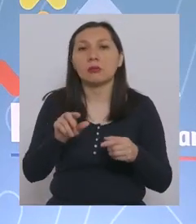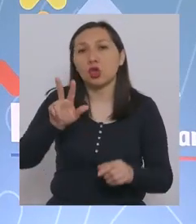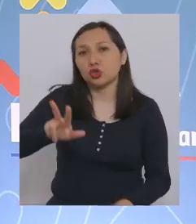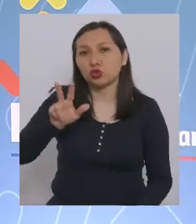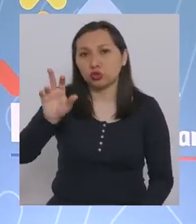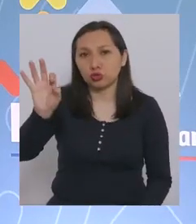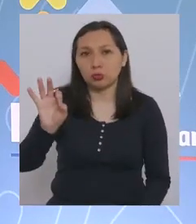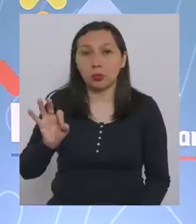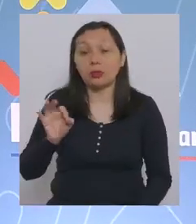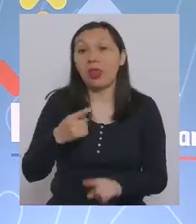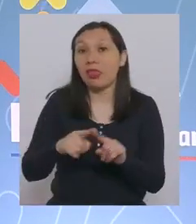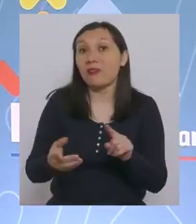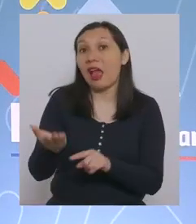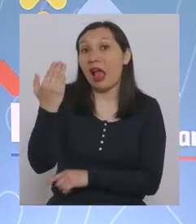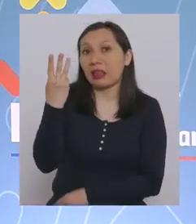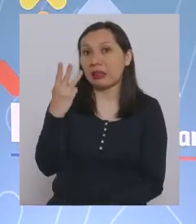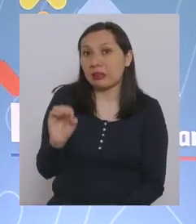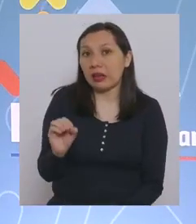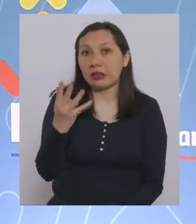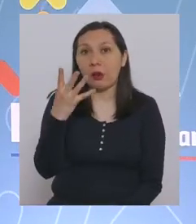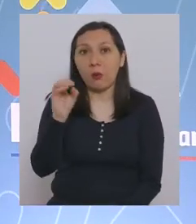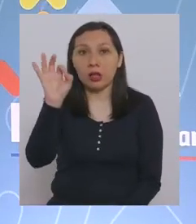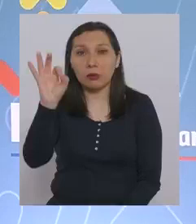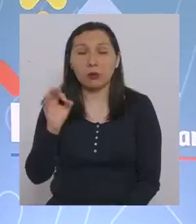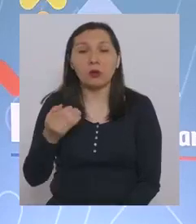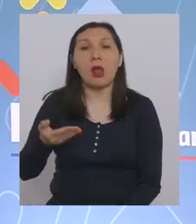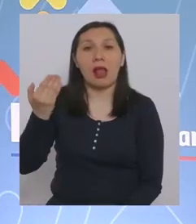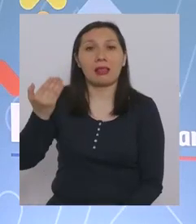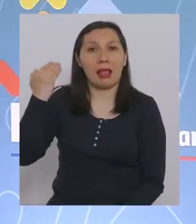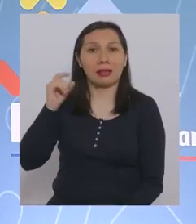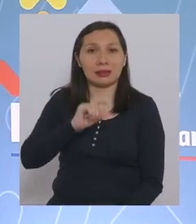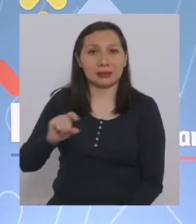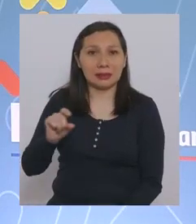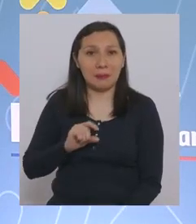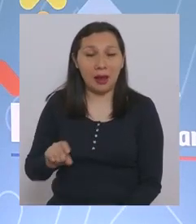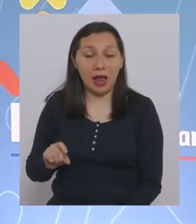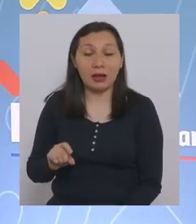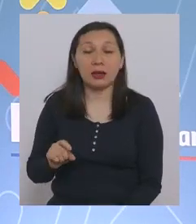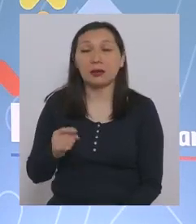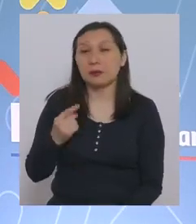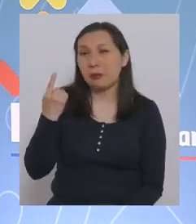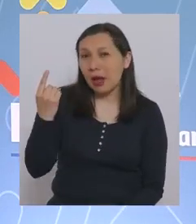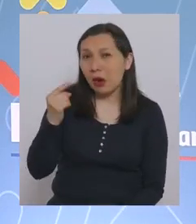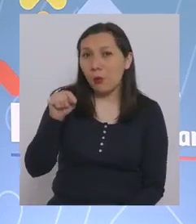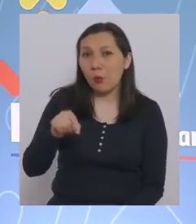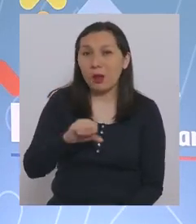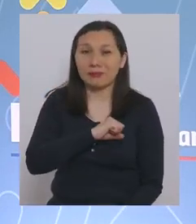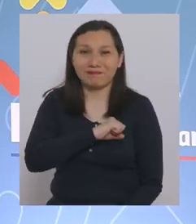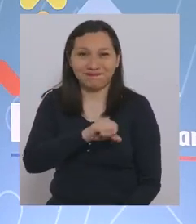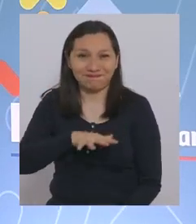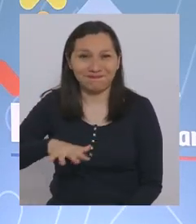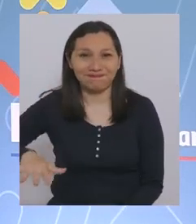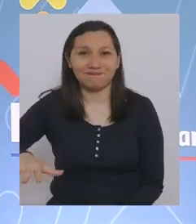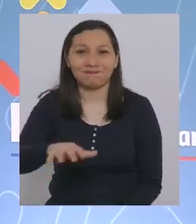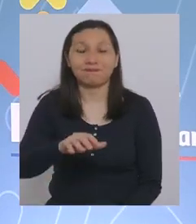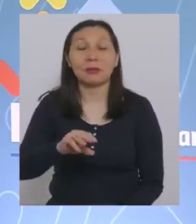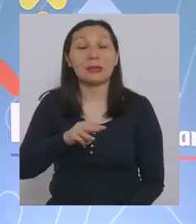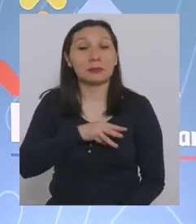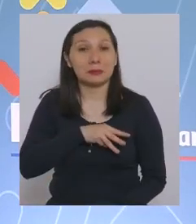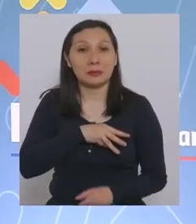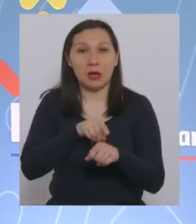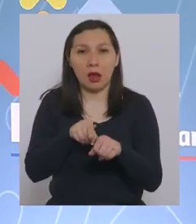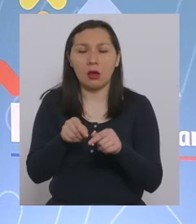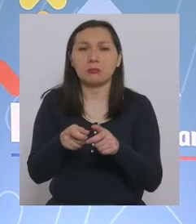18%, a diferencia de un 30-40% en las semanas anteriores. Y, particularmente, en región metropolitana, su